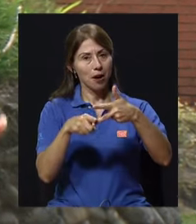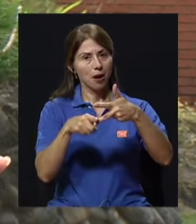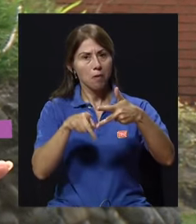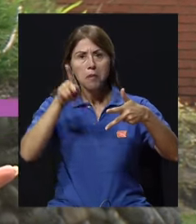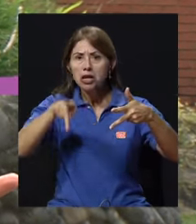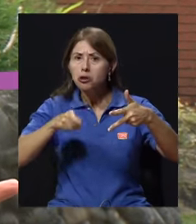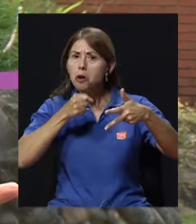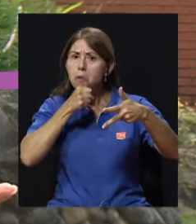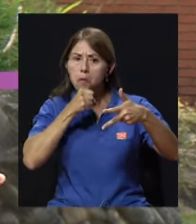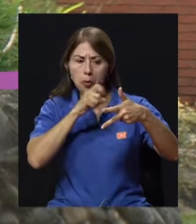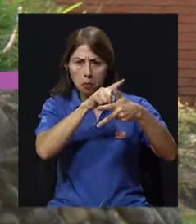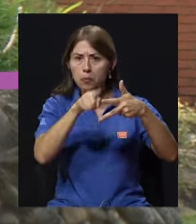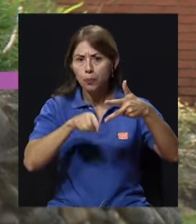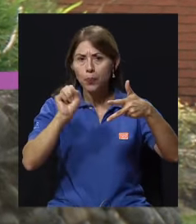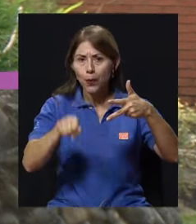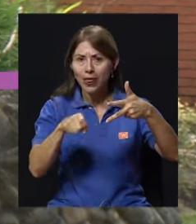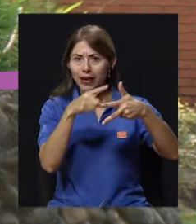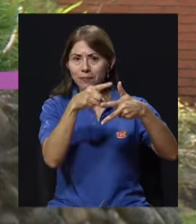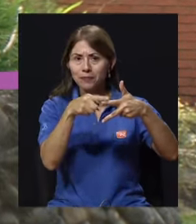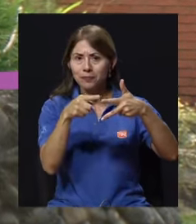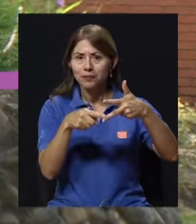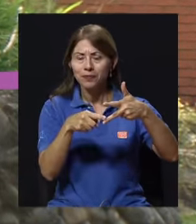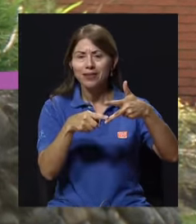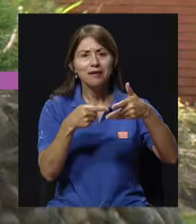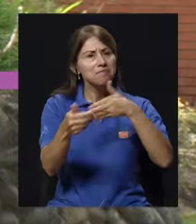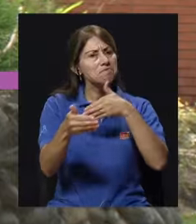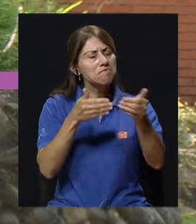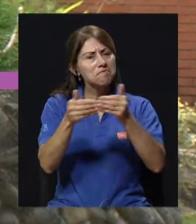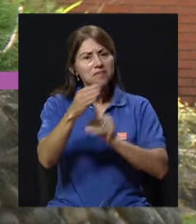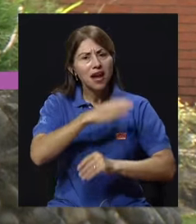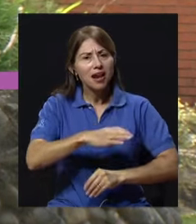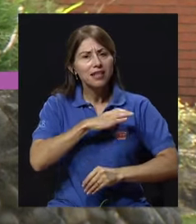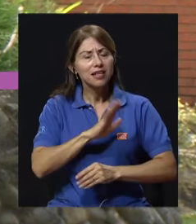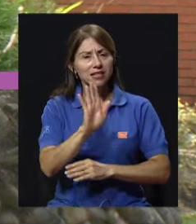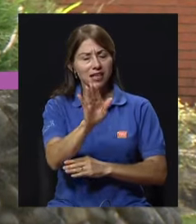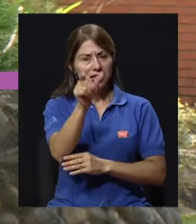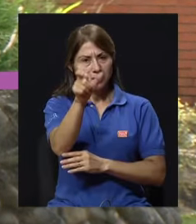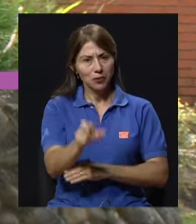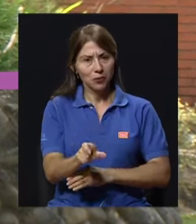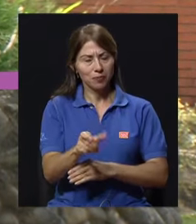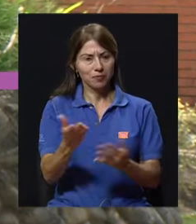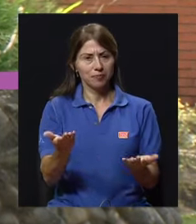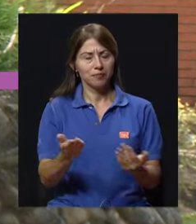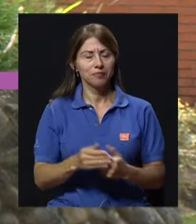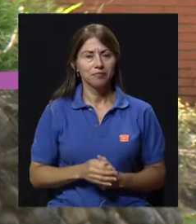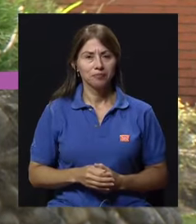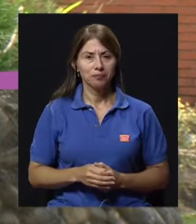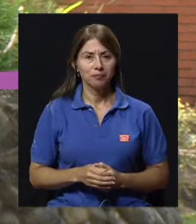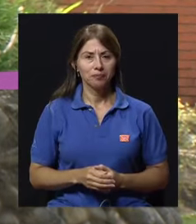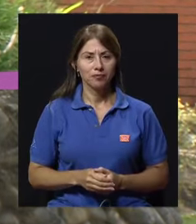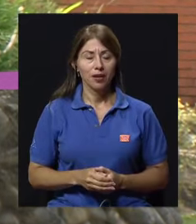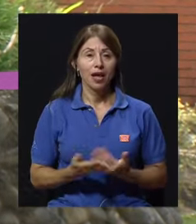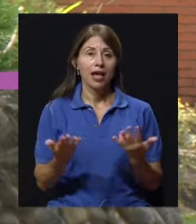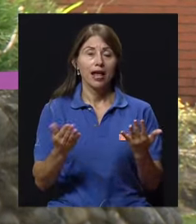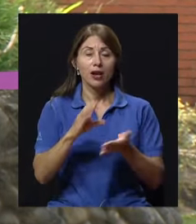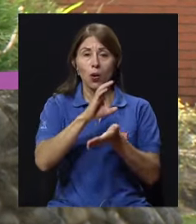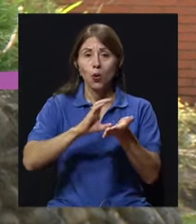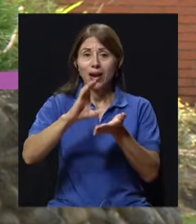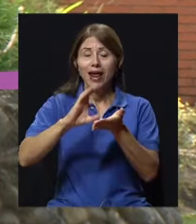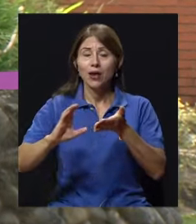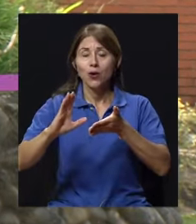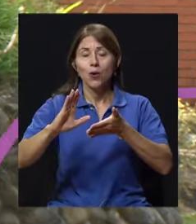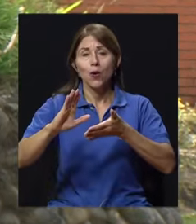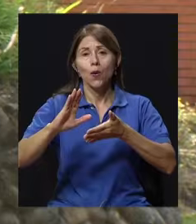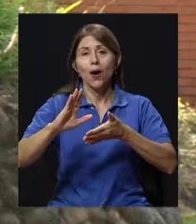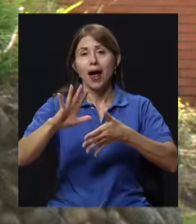dependiendo principalmente de las características que presente como sujeto, ¿verdad?, de su individualidad. Según el Colegio Americano